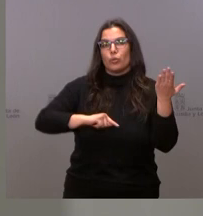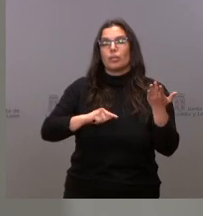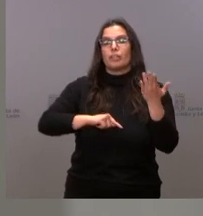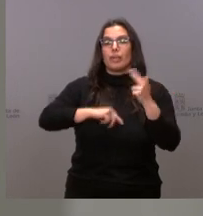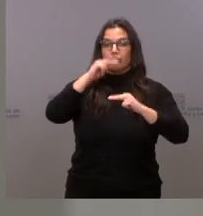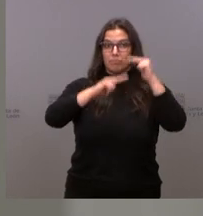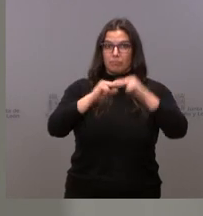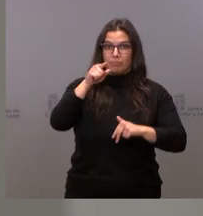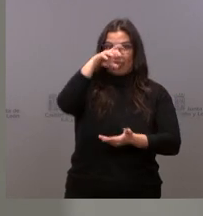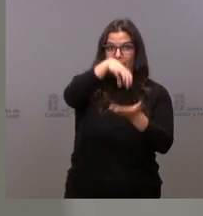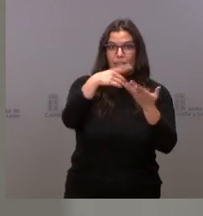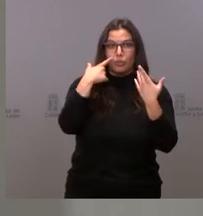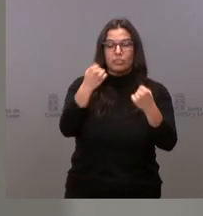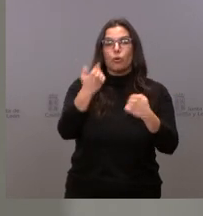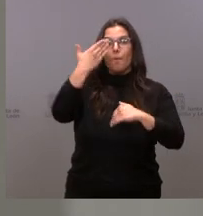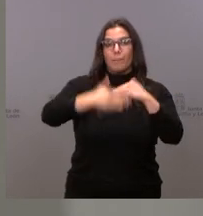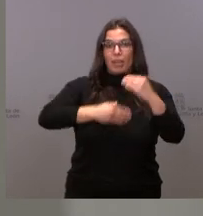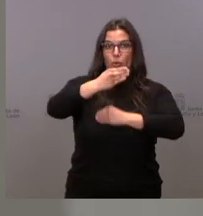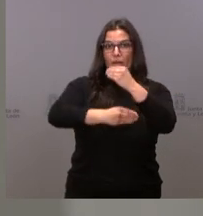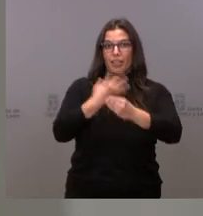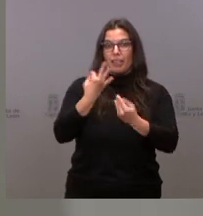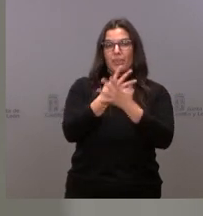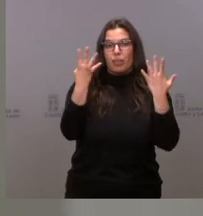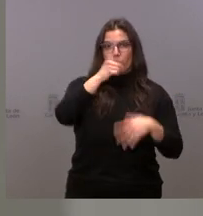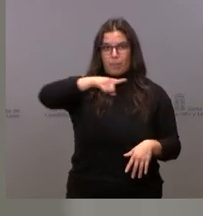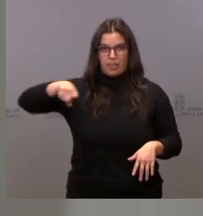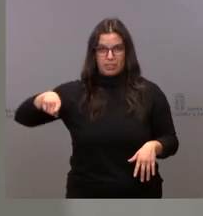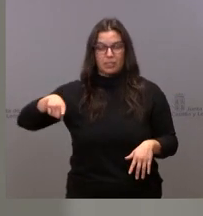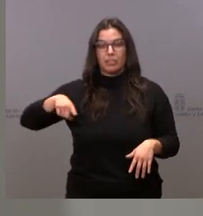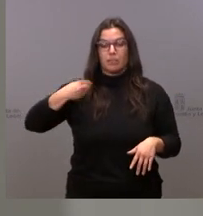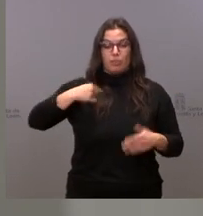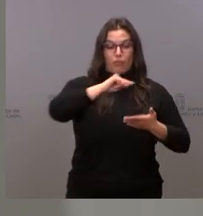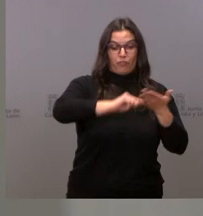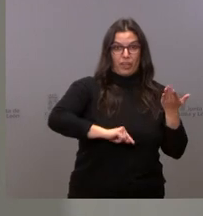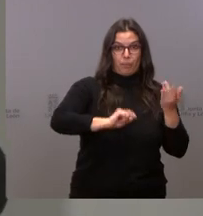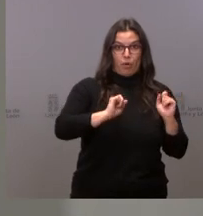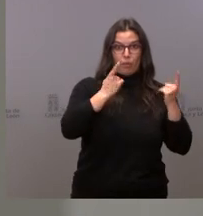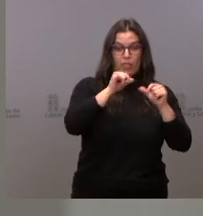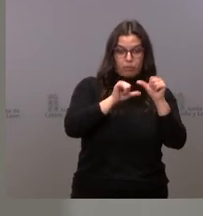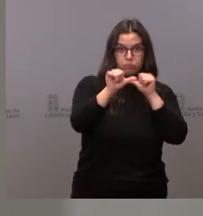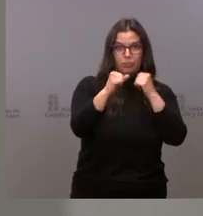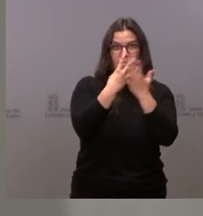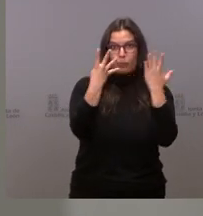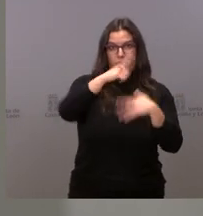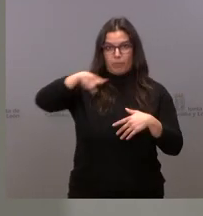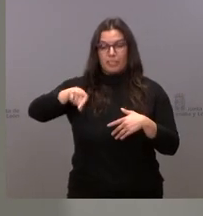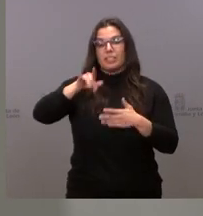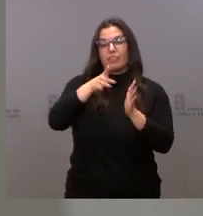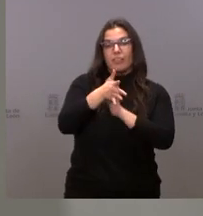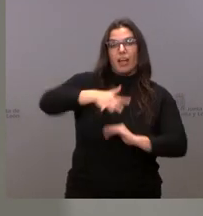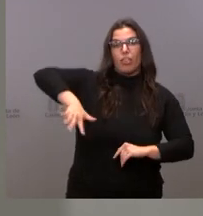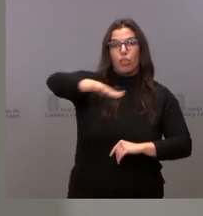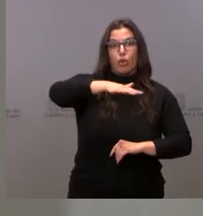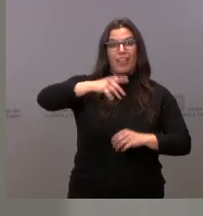construcción de este centro, que tiene un plazo de ejecución de 19 meses, desde la firma del contrato y que va a dotar a esta zona básica de salud de una